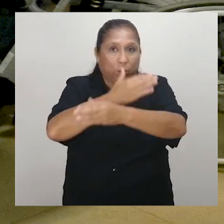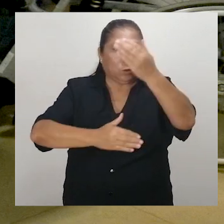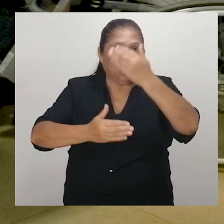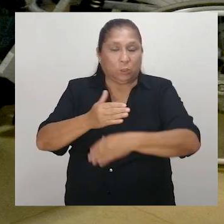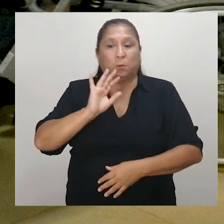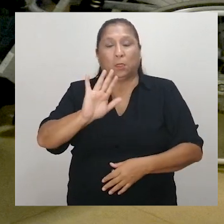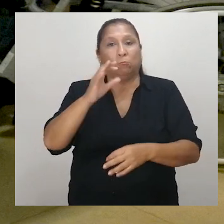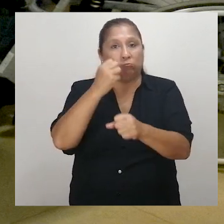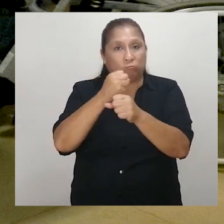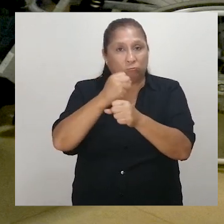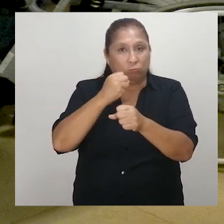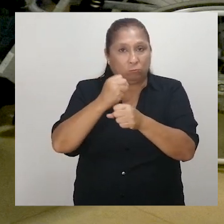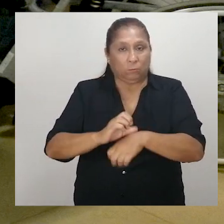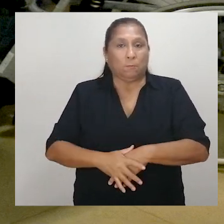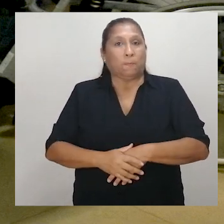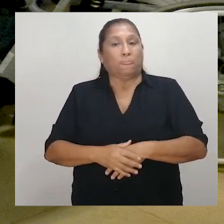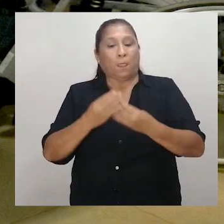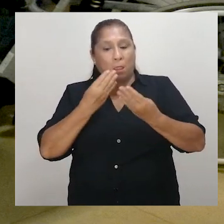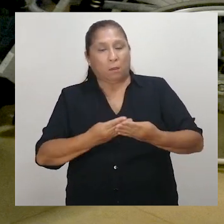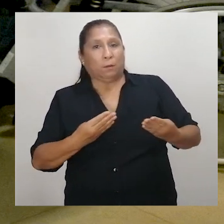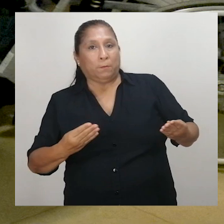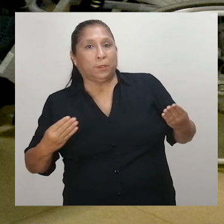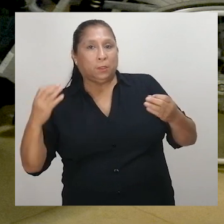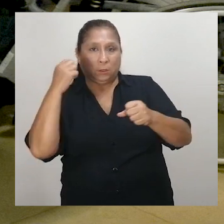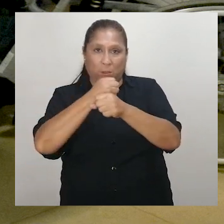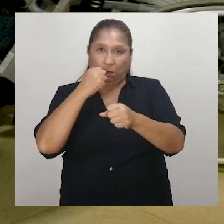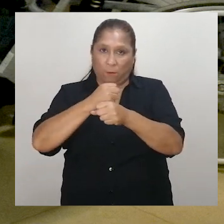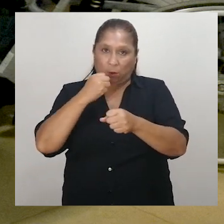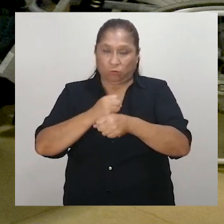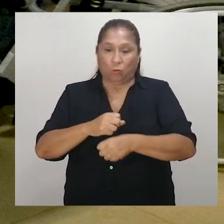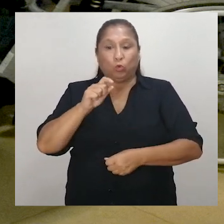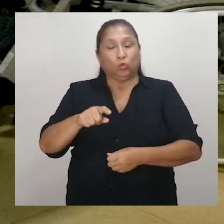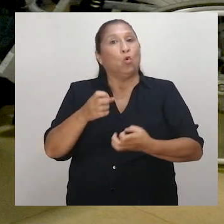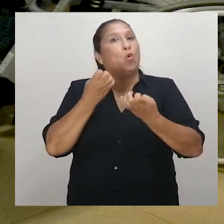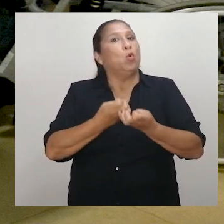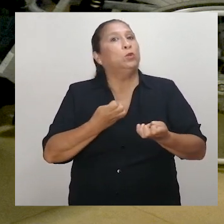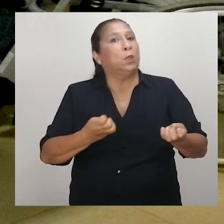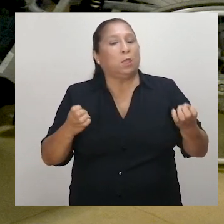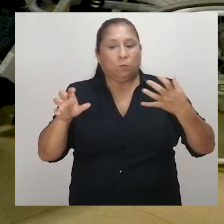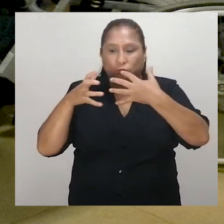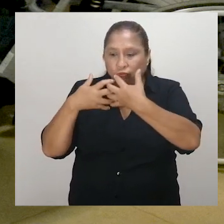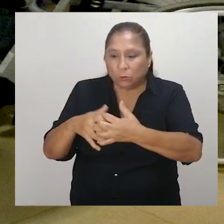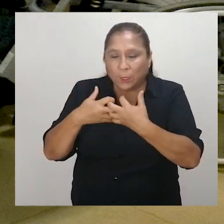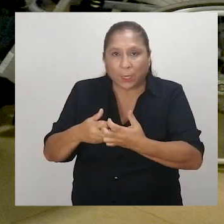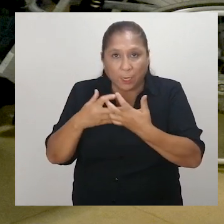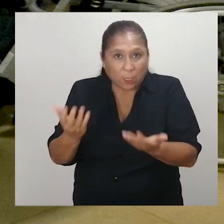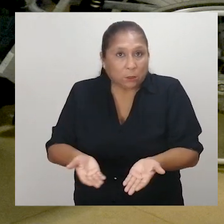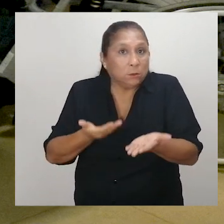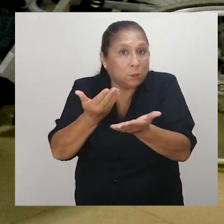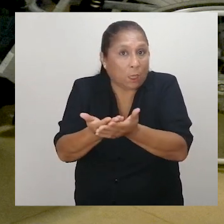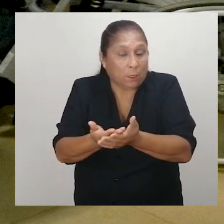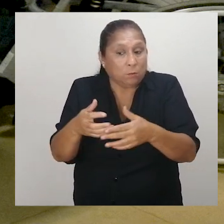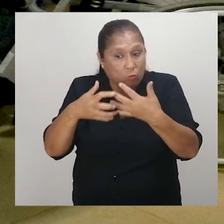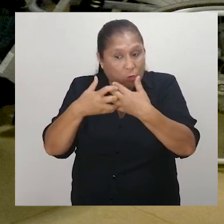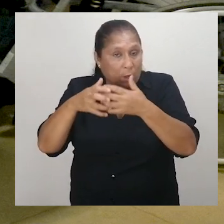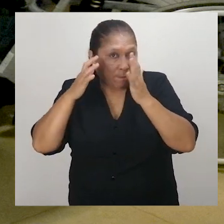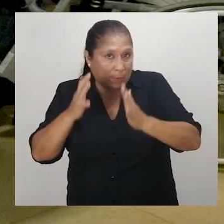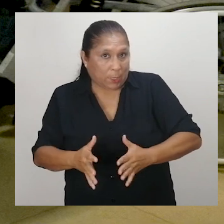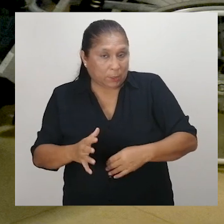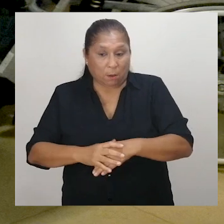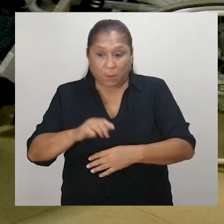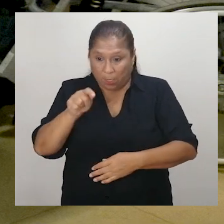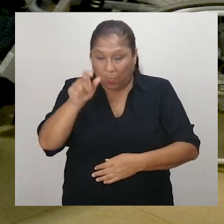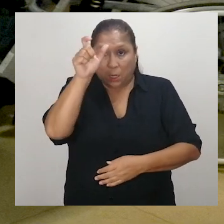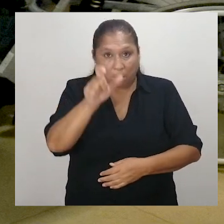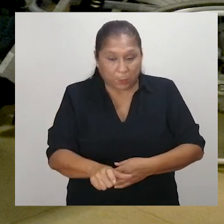las personas con discapacidad en el trabajo. Herramientas de trabajo. Son los equipos y maquinarias proporcionados por el